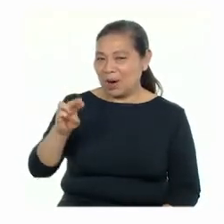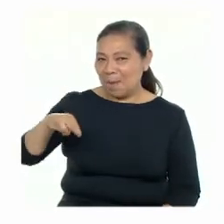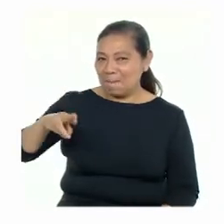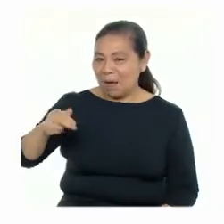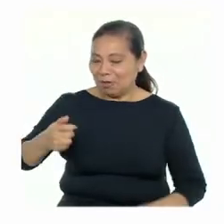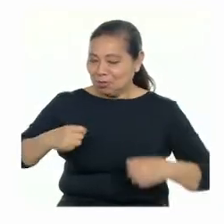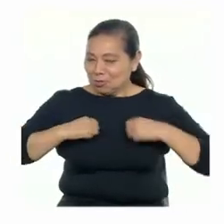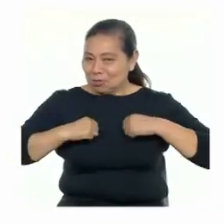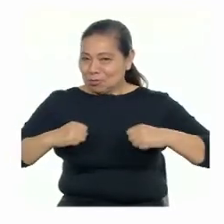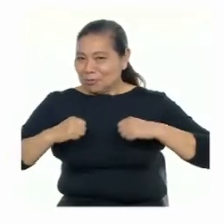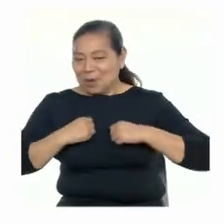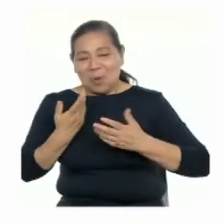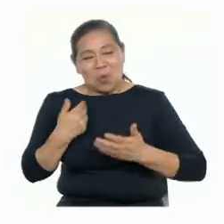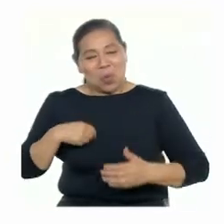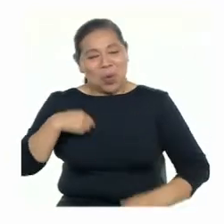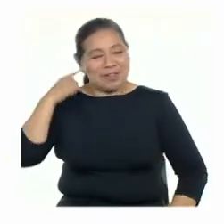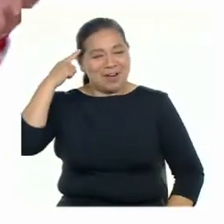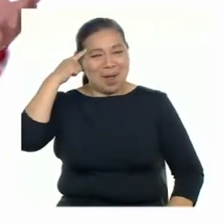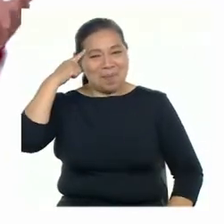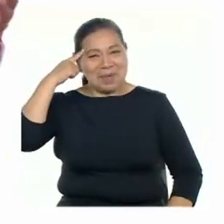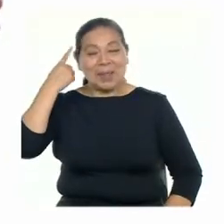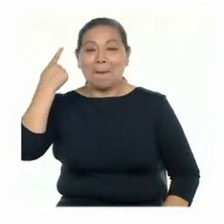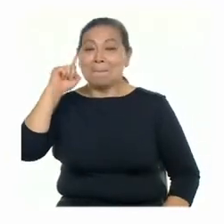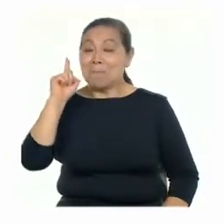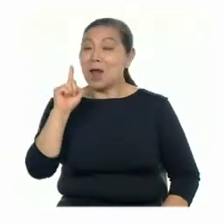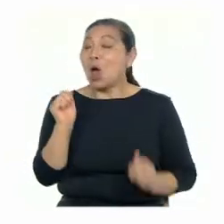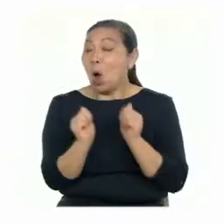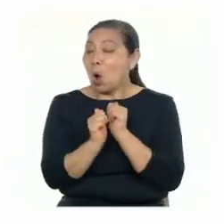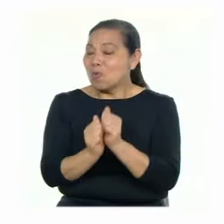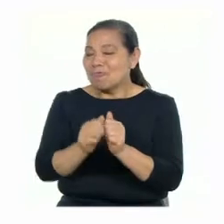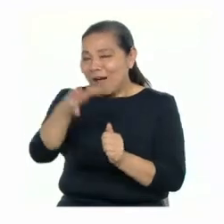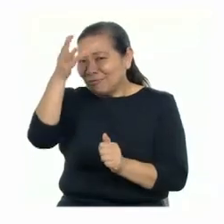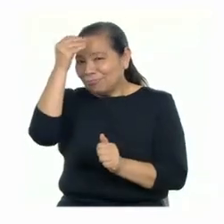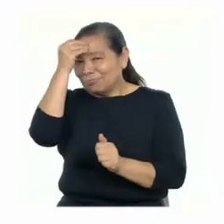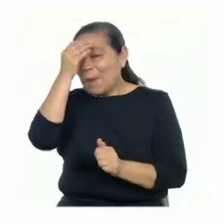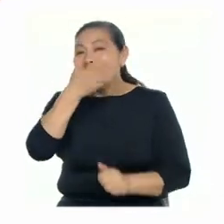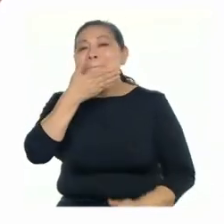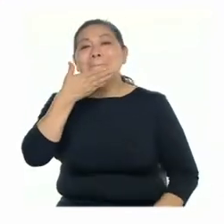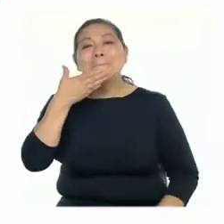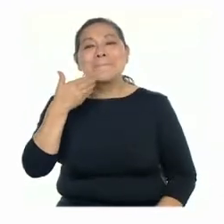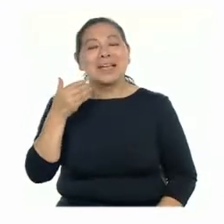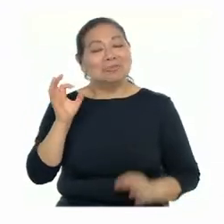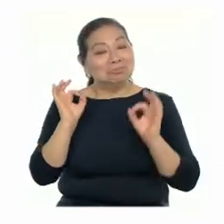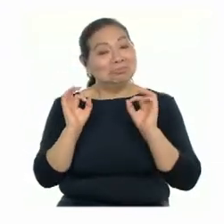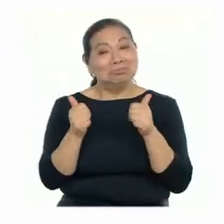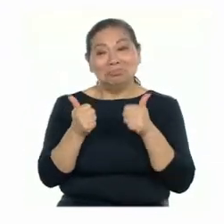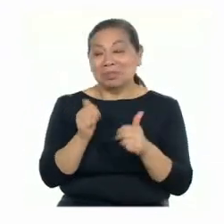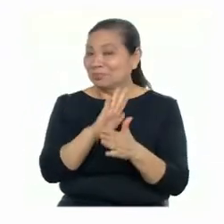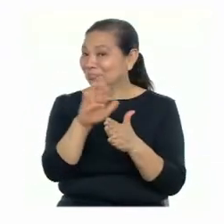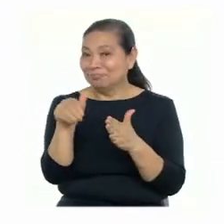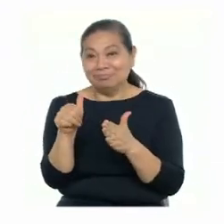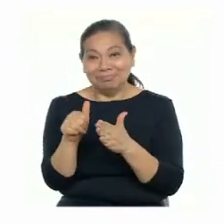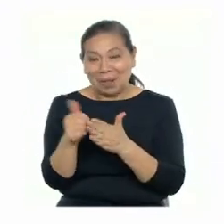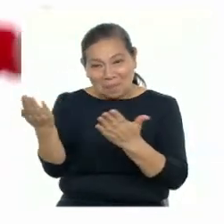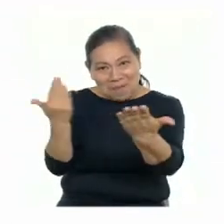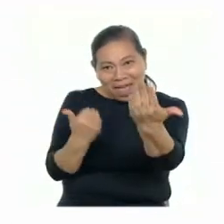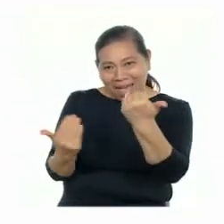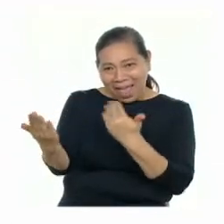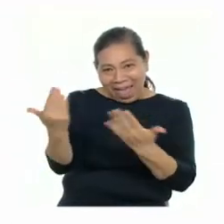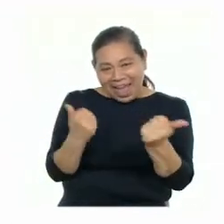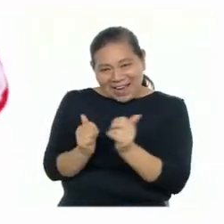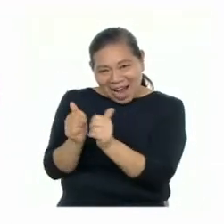activar nuestro cuerpo y nuestra mente! ¡Para juntos aprender mejor! ¡Sí, muy bien! ¡Entonces, ven!